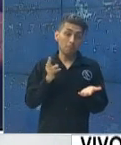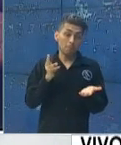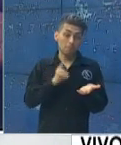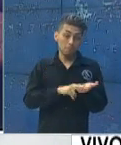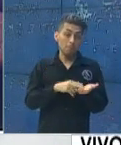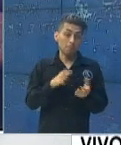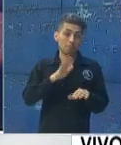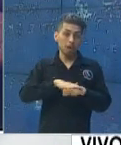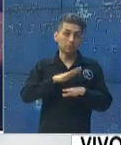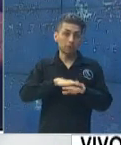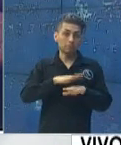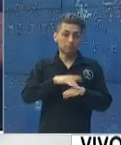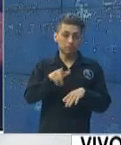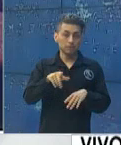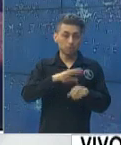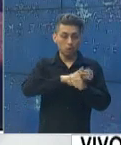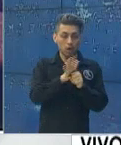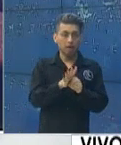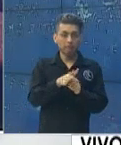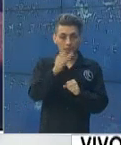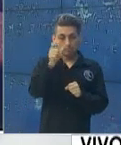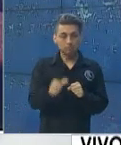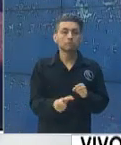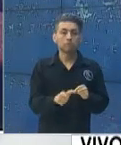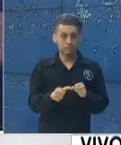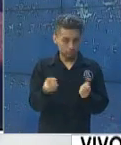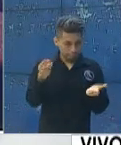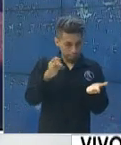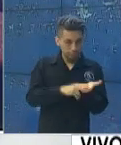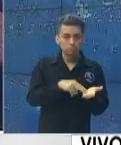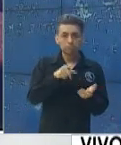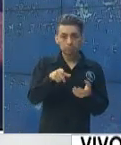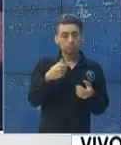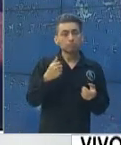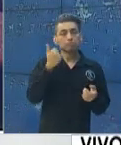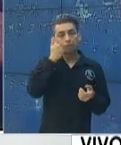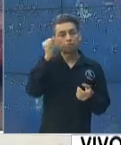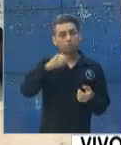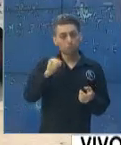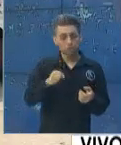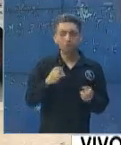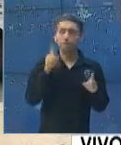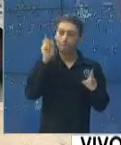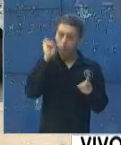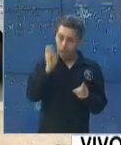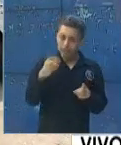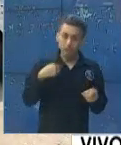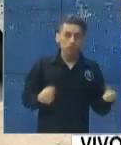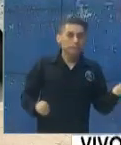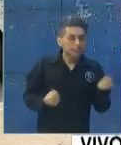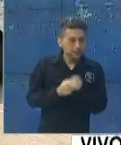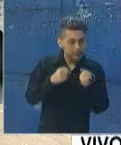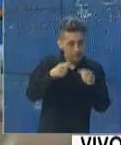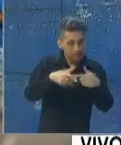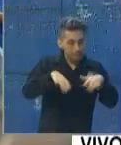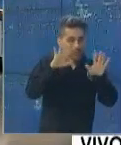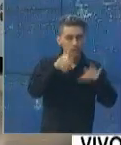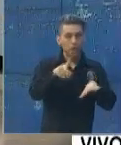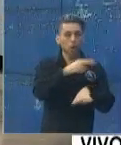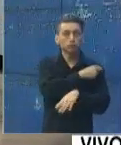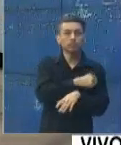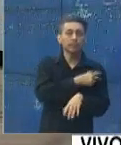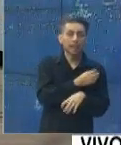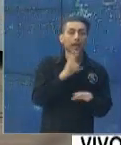y de esa manera estamos fortaleciendo el sistema de atención primaria para que desde la comunidad, a través de los